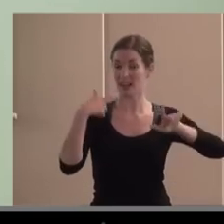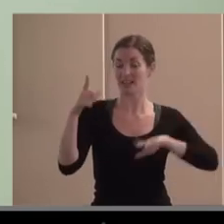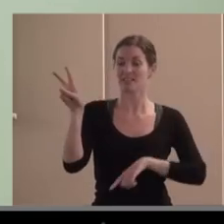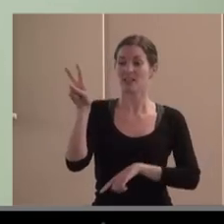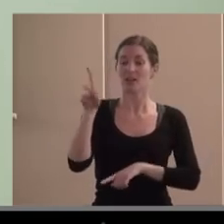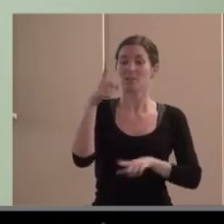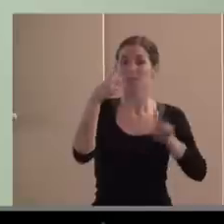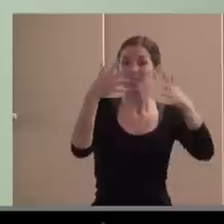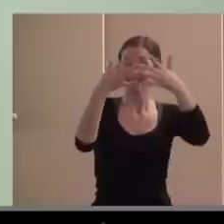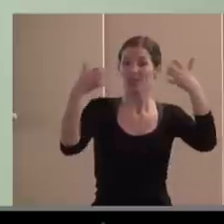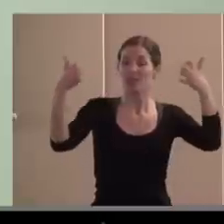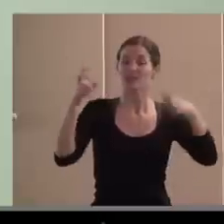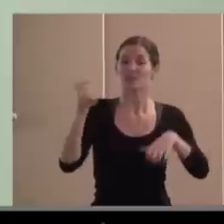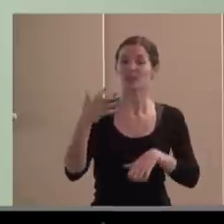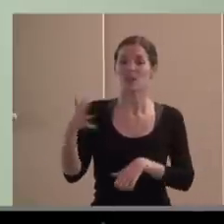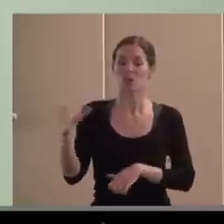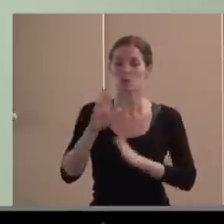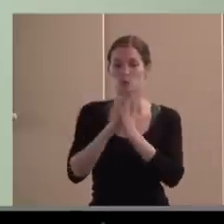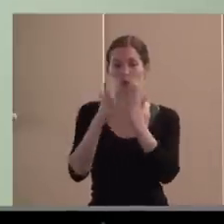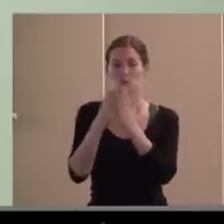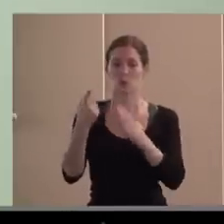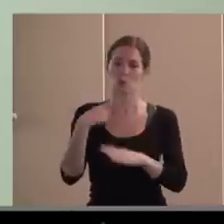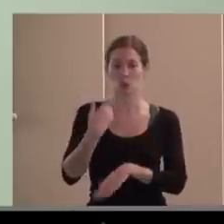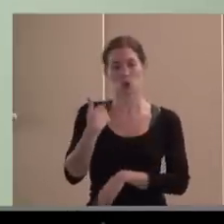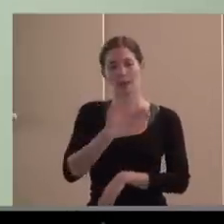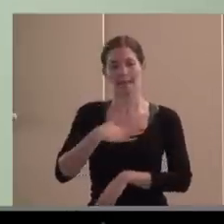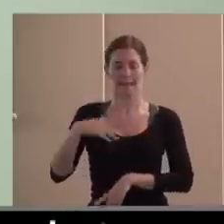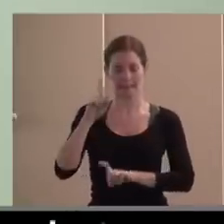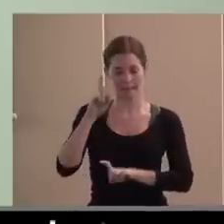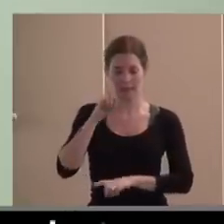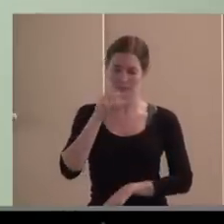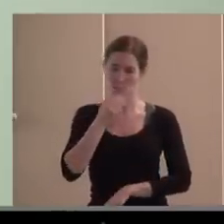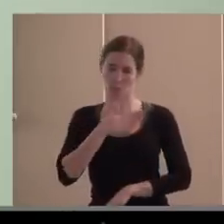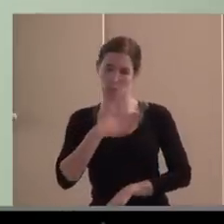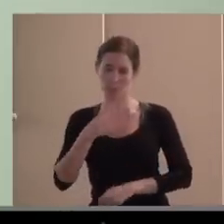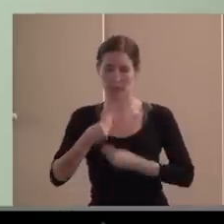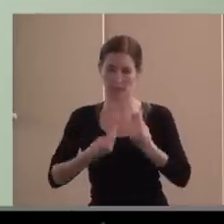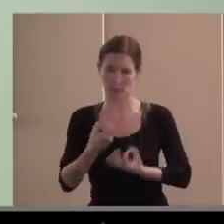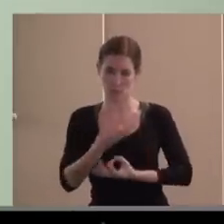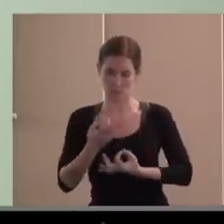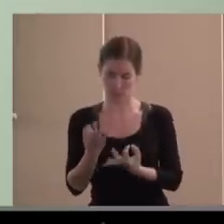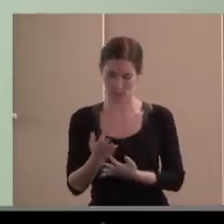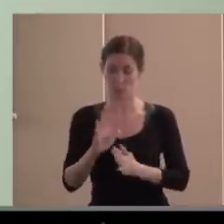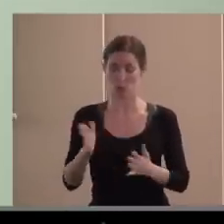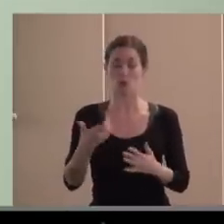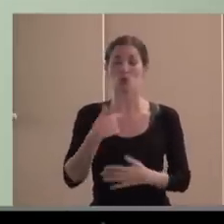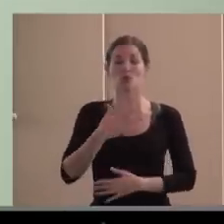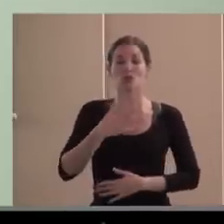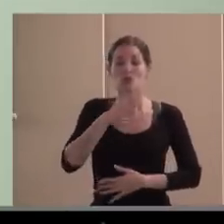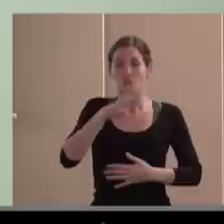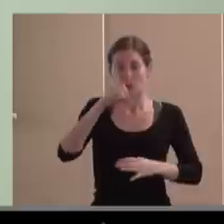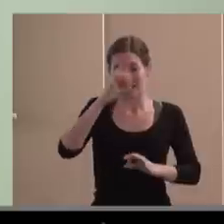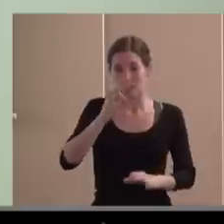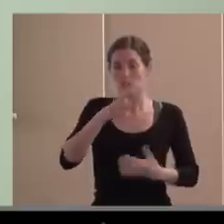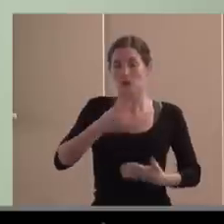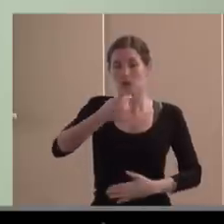estos de moralistas, de sentenciosas, que es lo que teníamos que hacer. Bueno, pues alguna premisa sería que solo deberíamos estar en